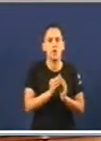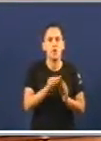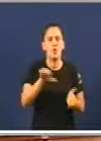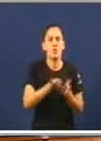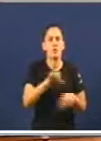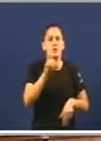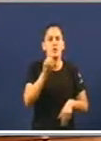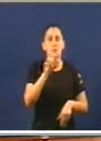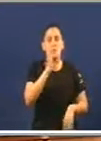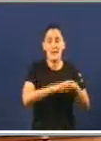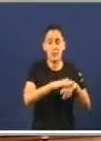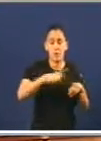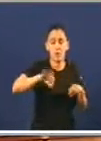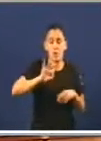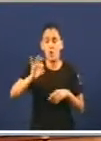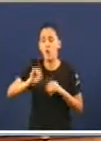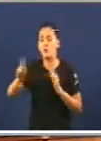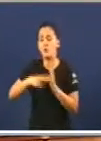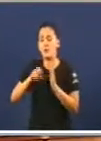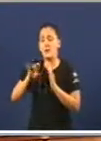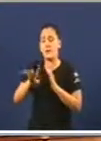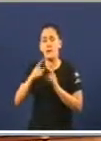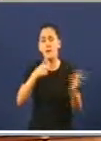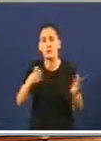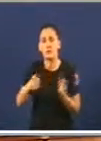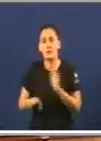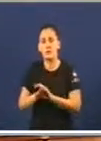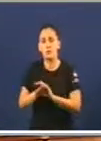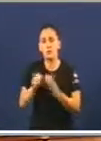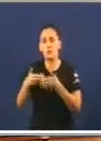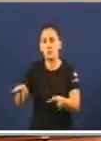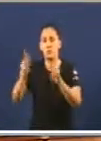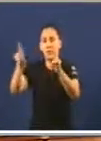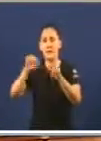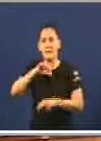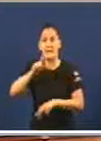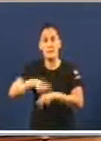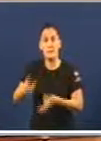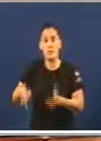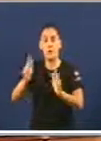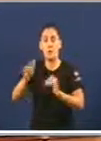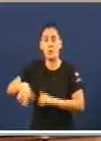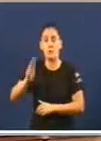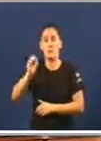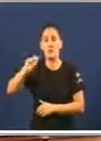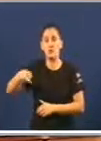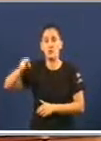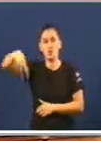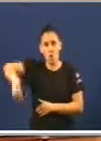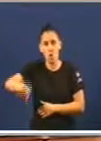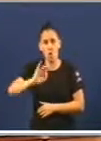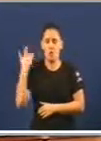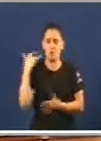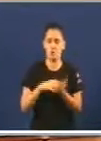ou do 2015 sobre a necesidade de manter aberta a residencia de tempo libre de panxón ou do 2015 sobre as actuacións